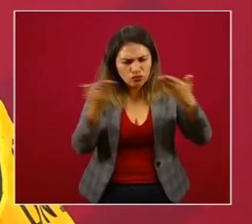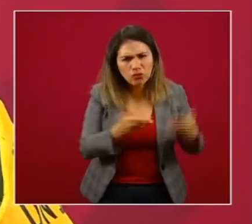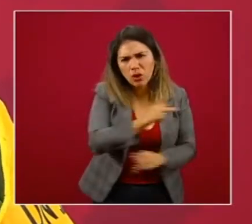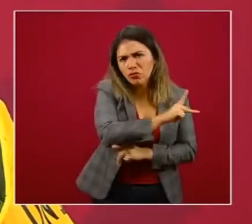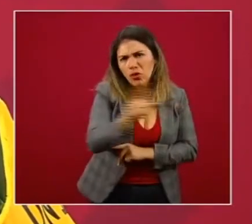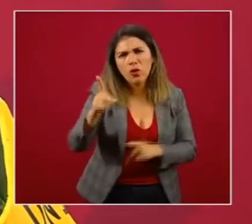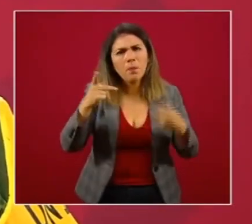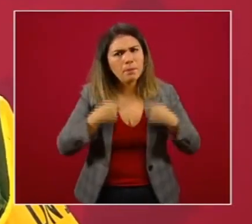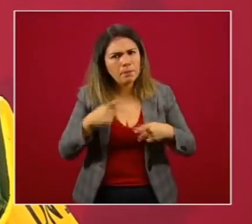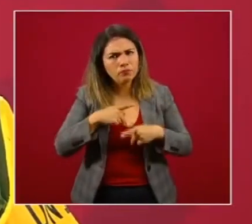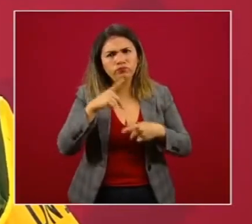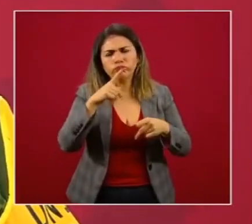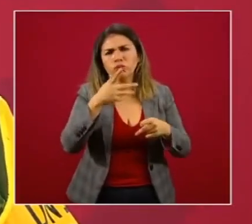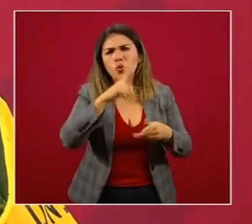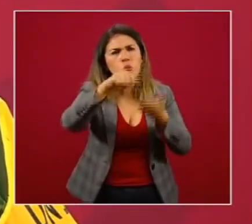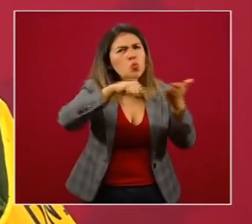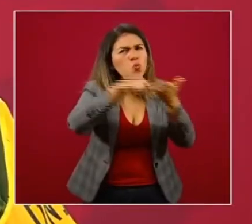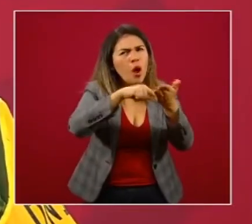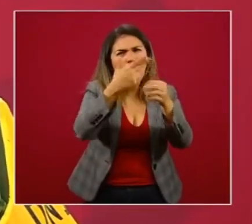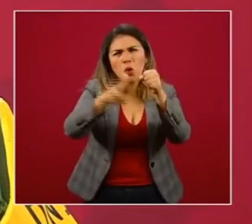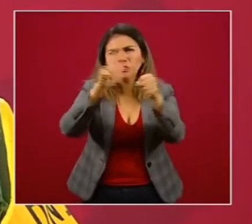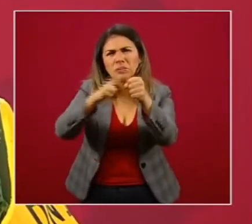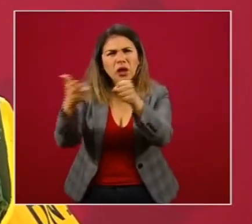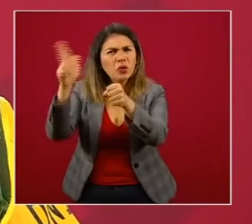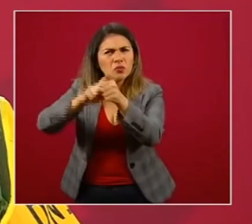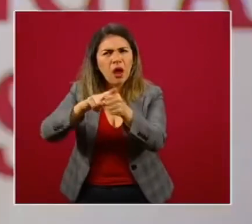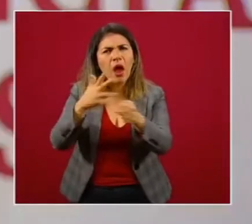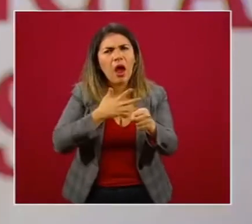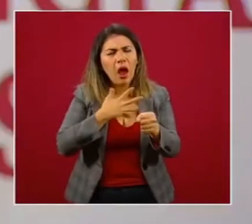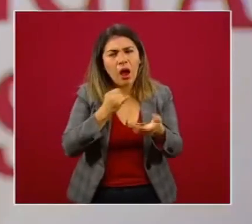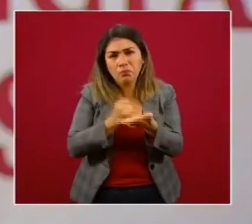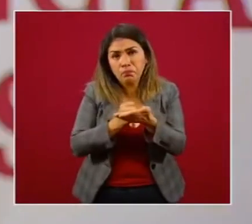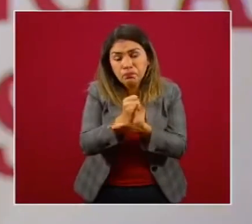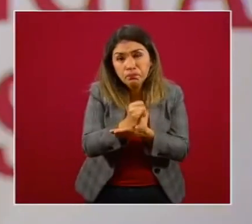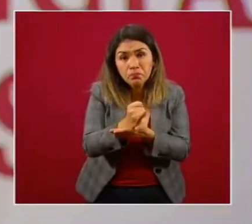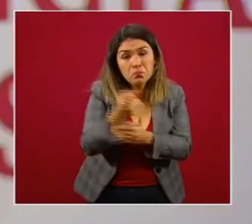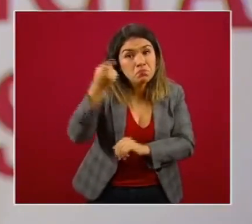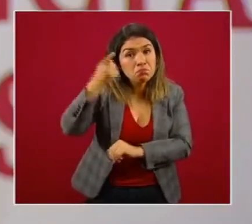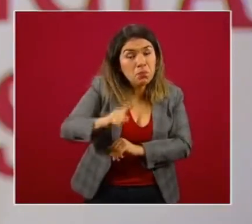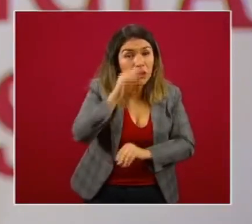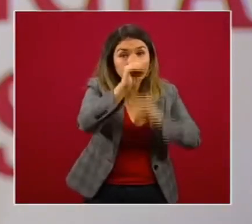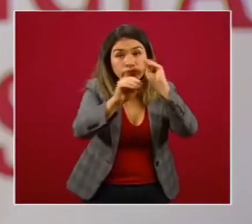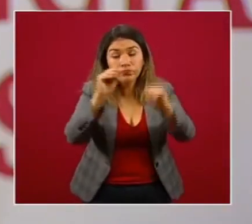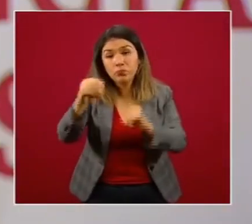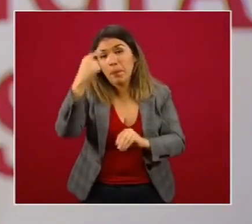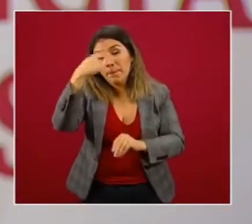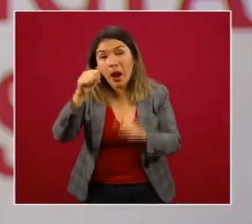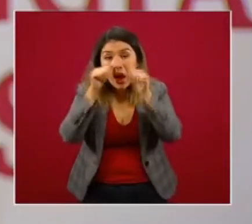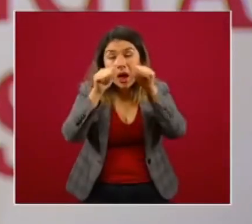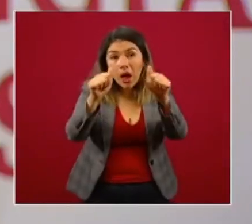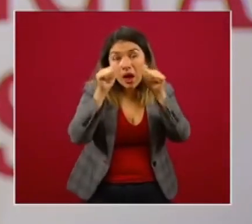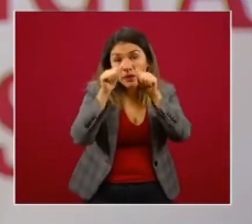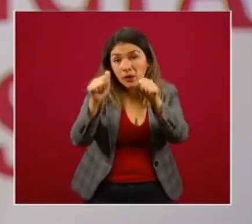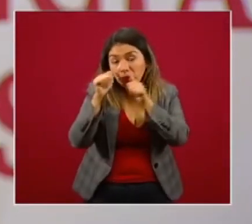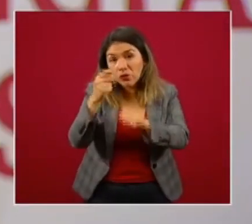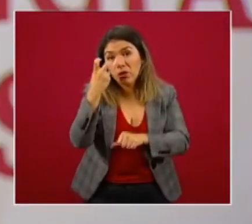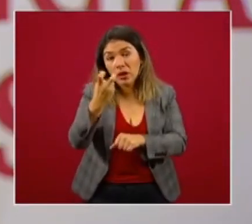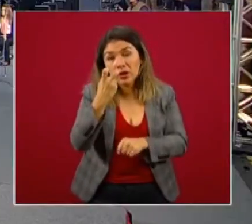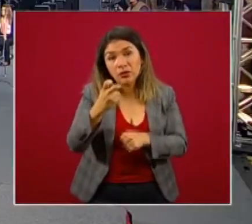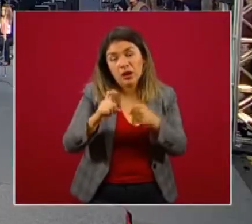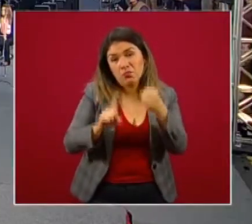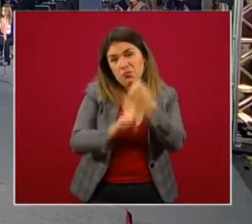todos los lugares que se determinaron para la atención de esta